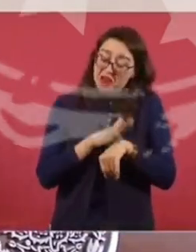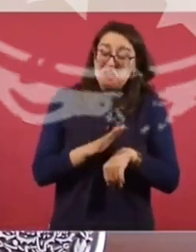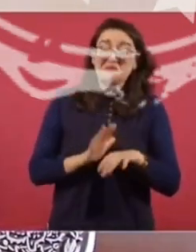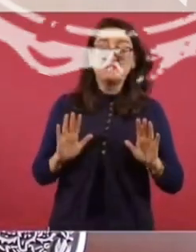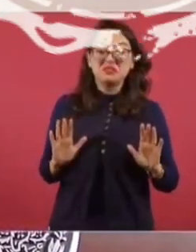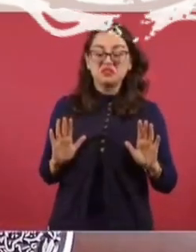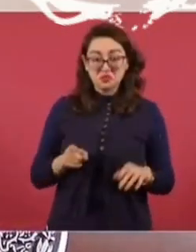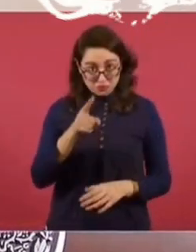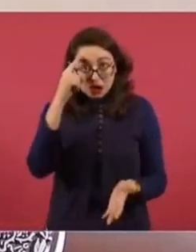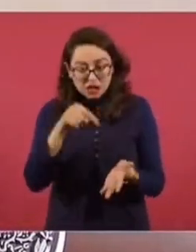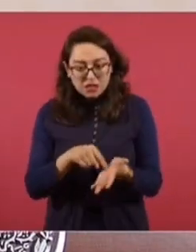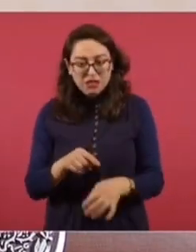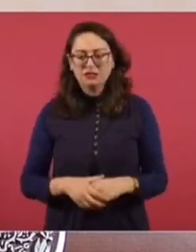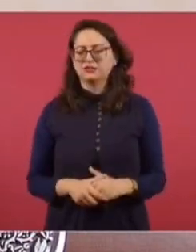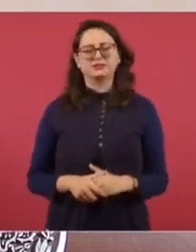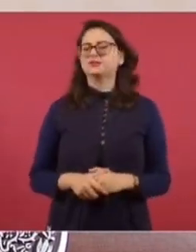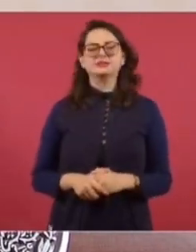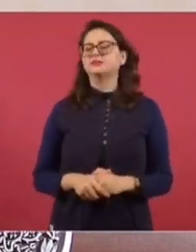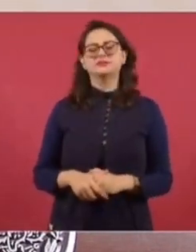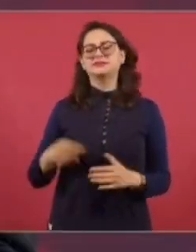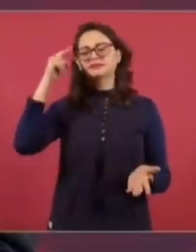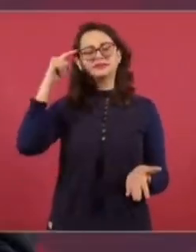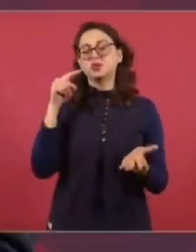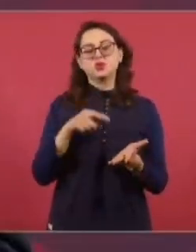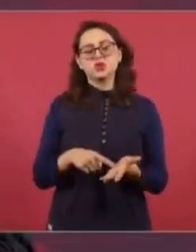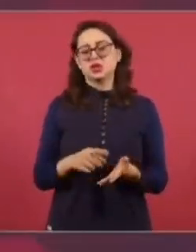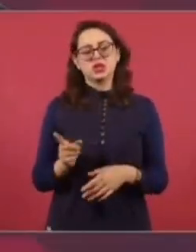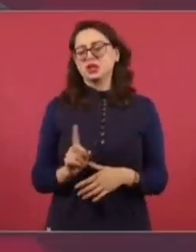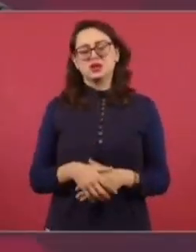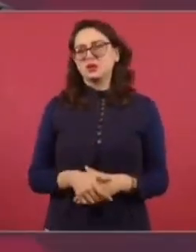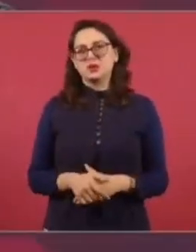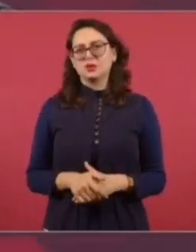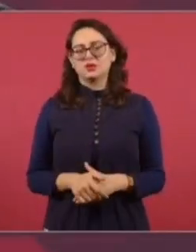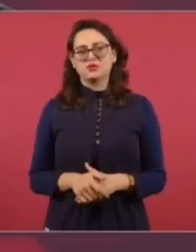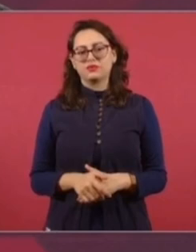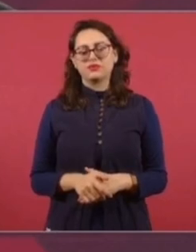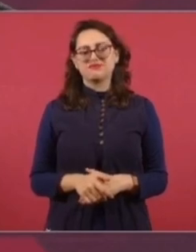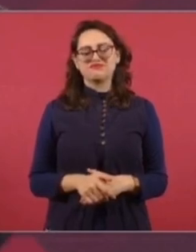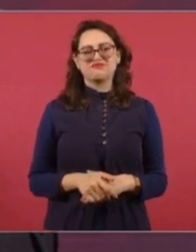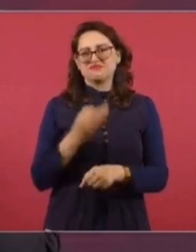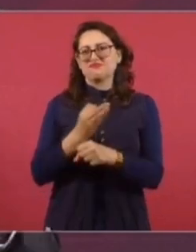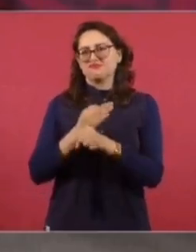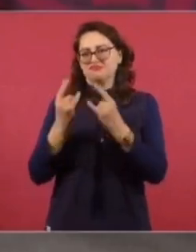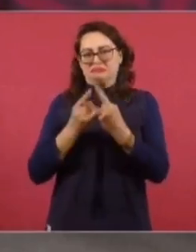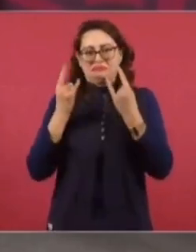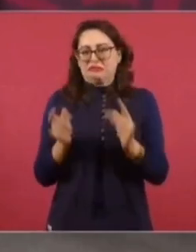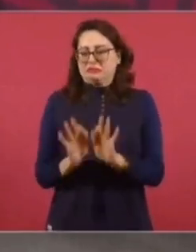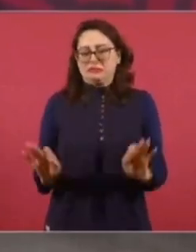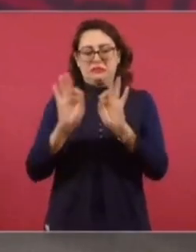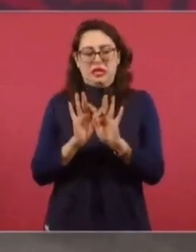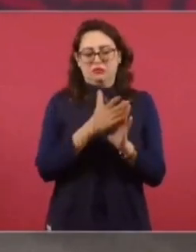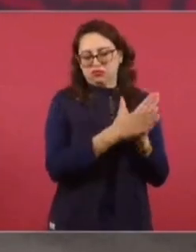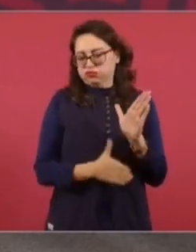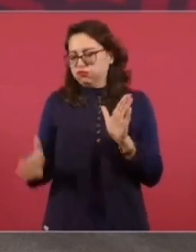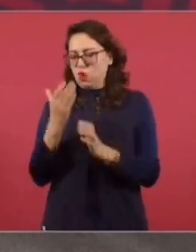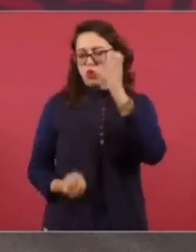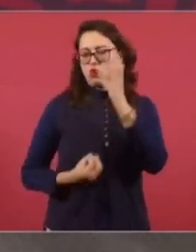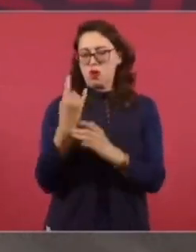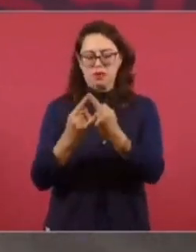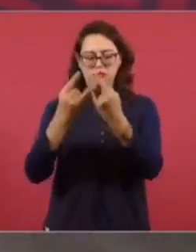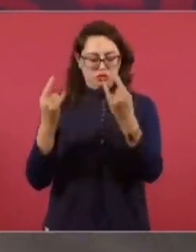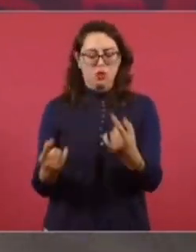Estamos viviendo un momento estelar y hay, como nunca, libertades y se está